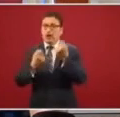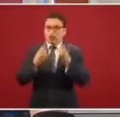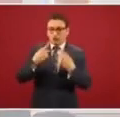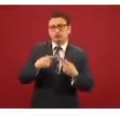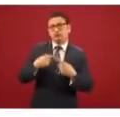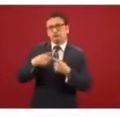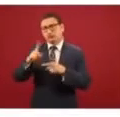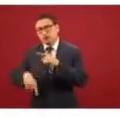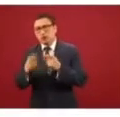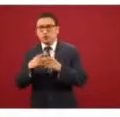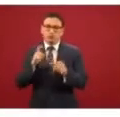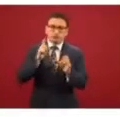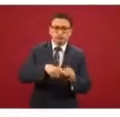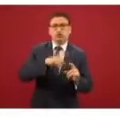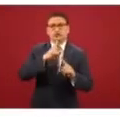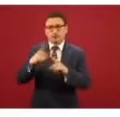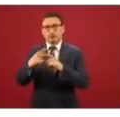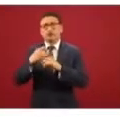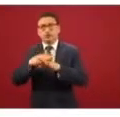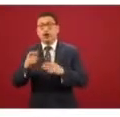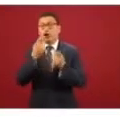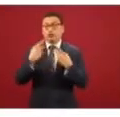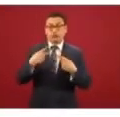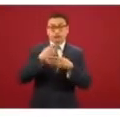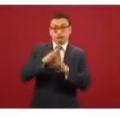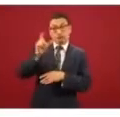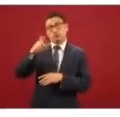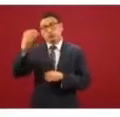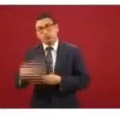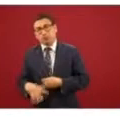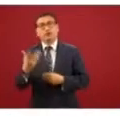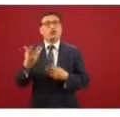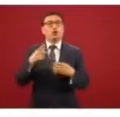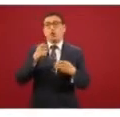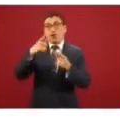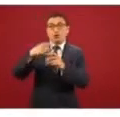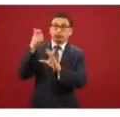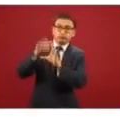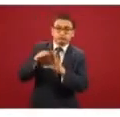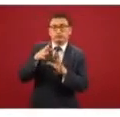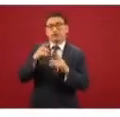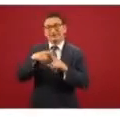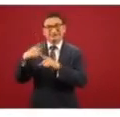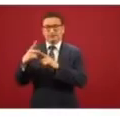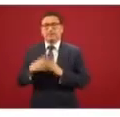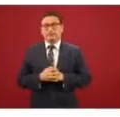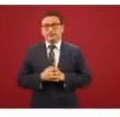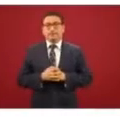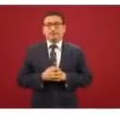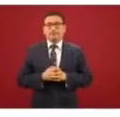pagos de marcha, actualización de datos, el que perdió la tarjeta, el que tiene pendiente su depósito, etcétera. De tal manera